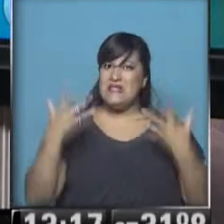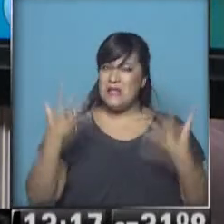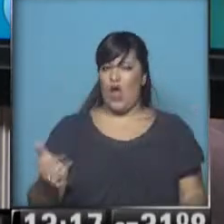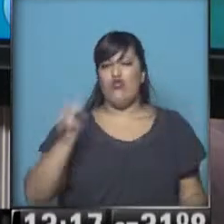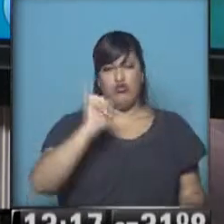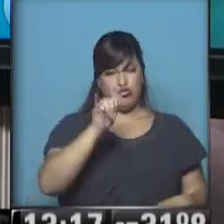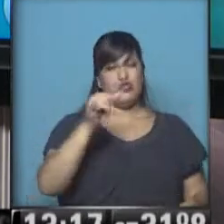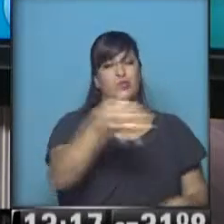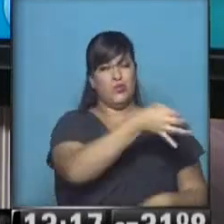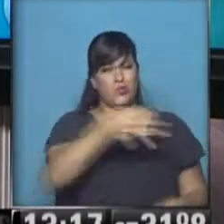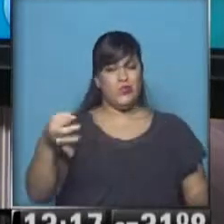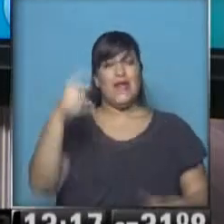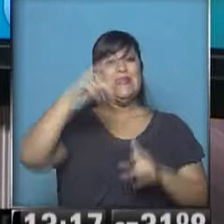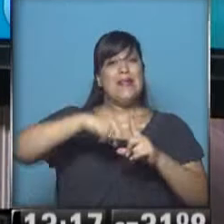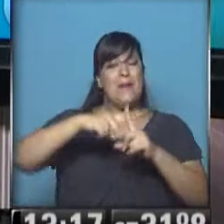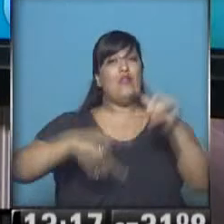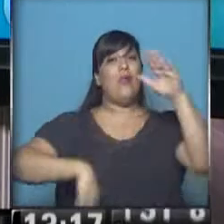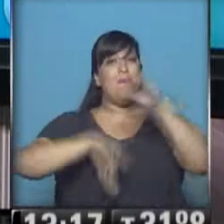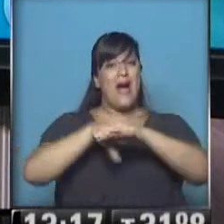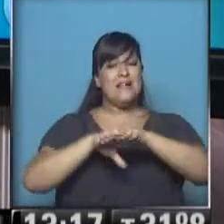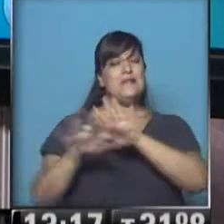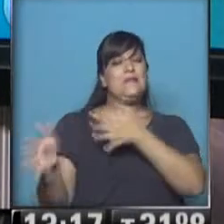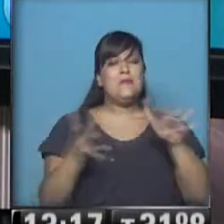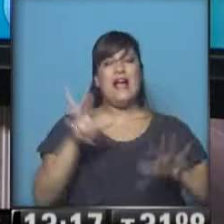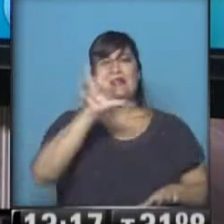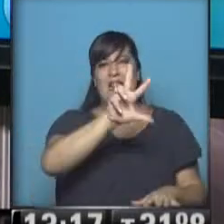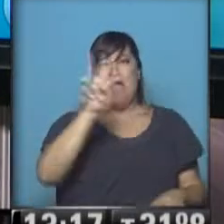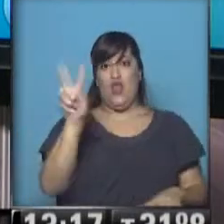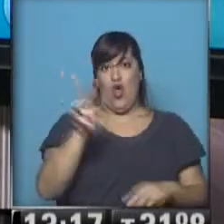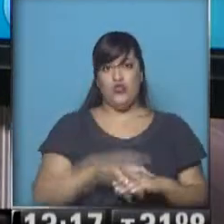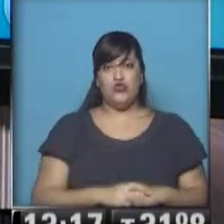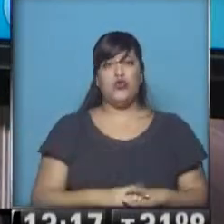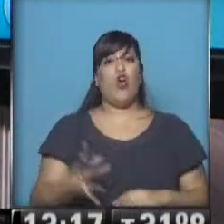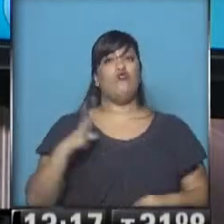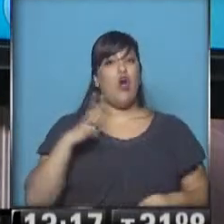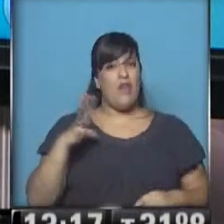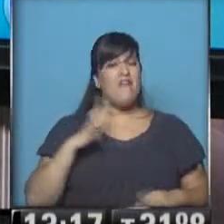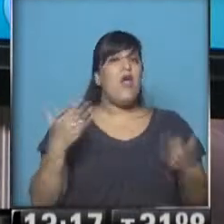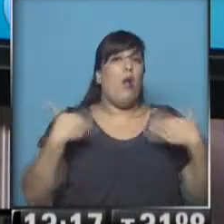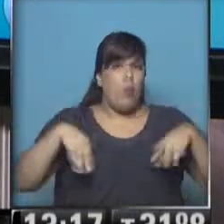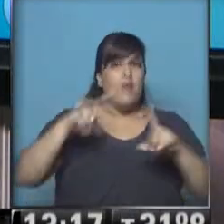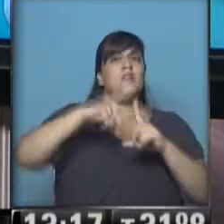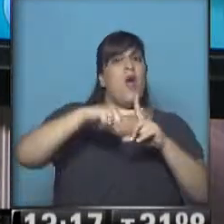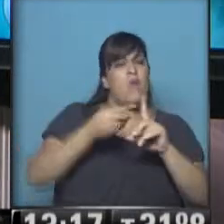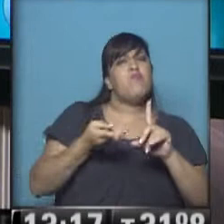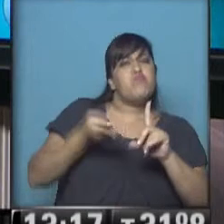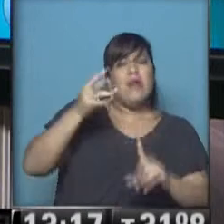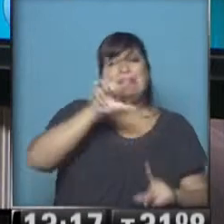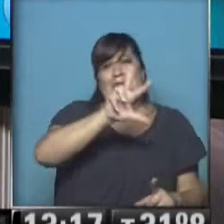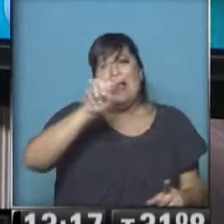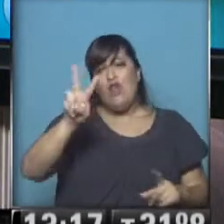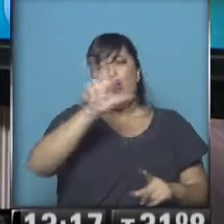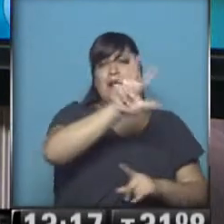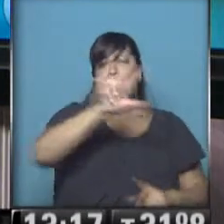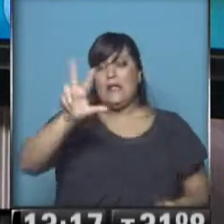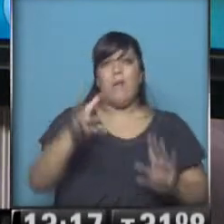efectivamente, la máxima prevista, ahí cerquita de los 32 grados. Todavía puede ascender un poquitito, 32, 33,